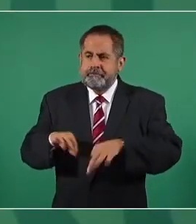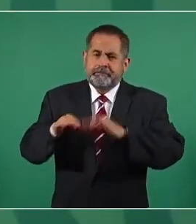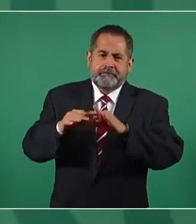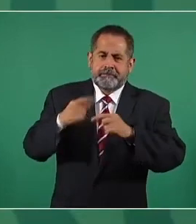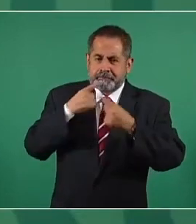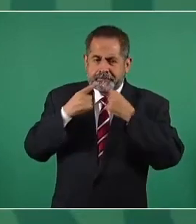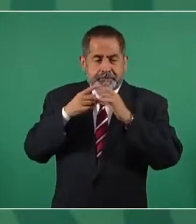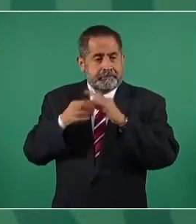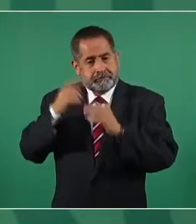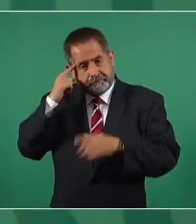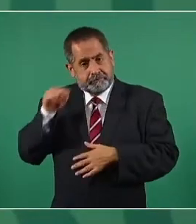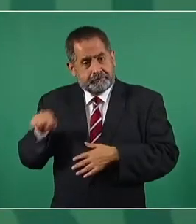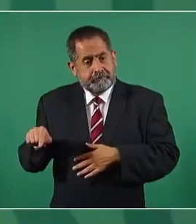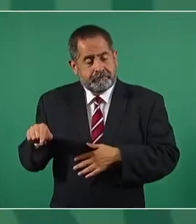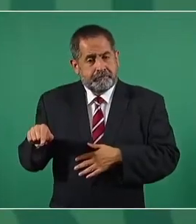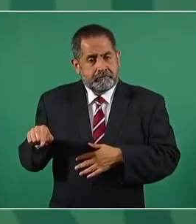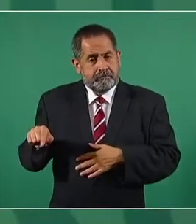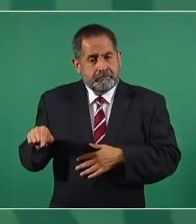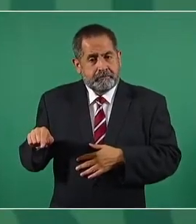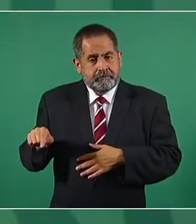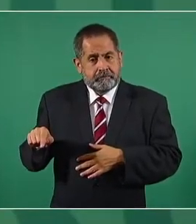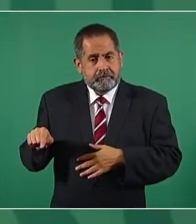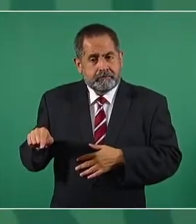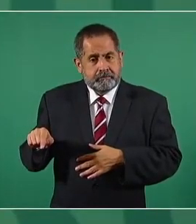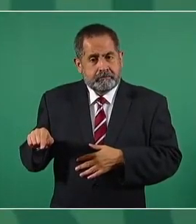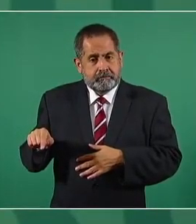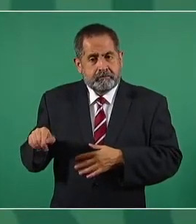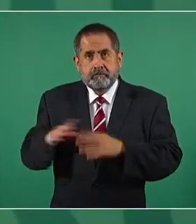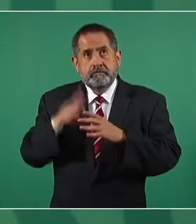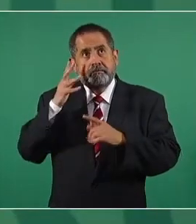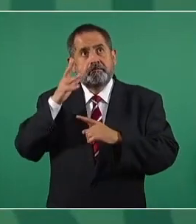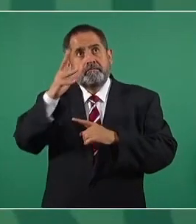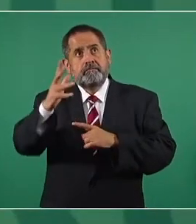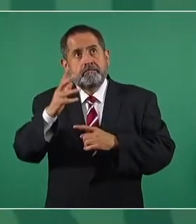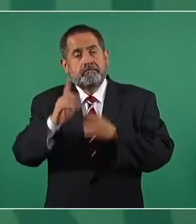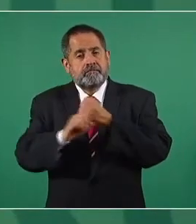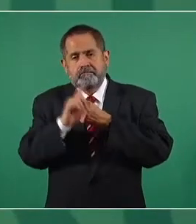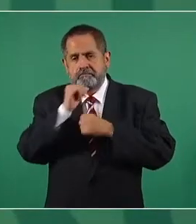malos momentos hacia el futuro.